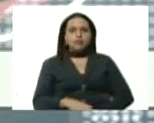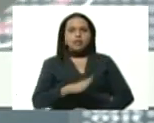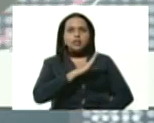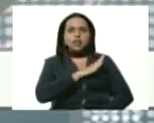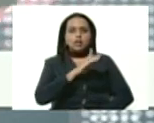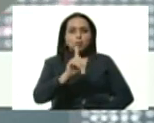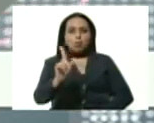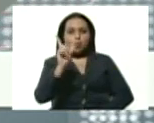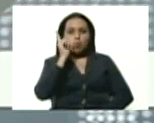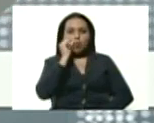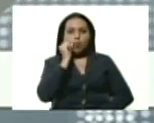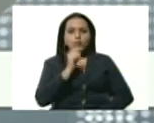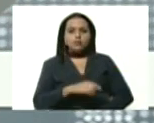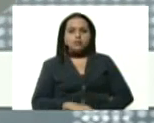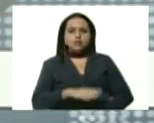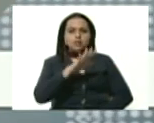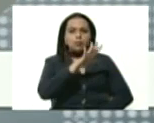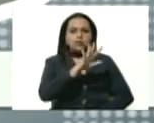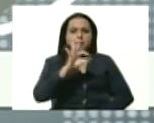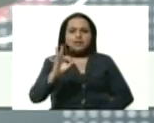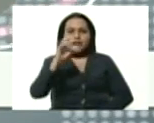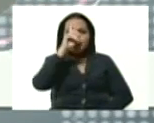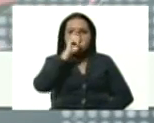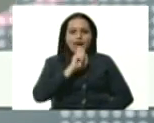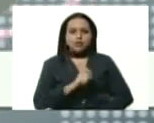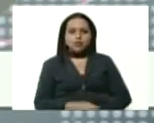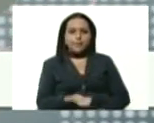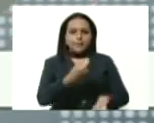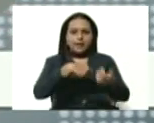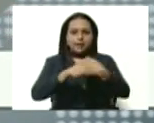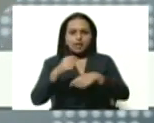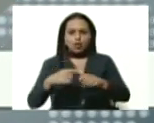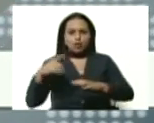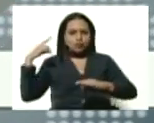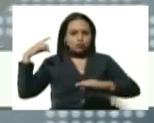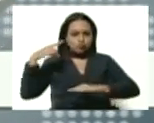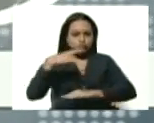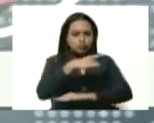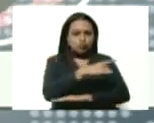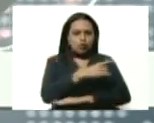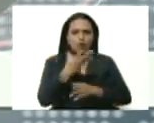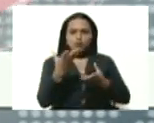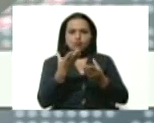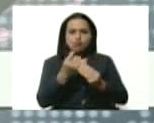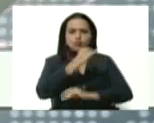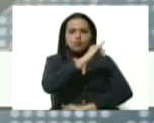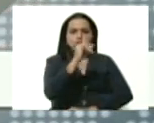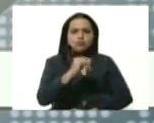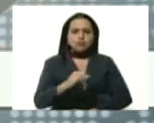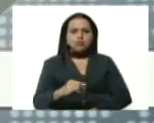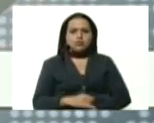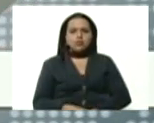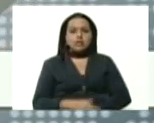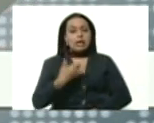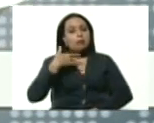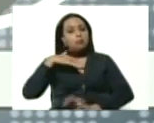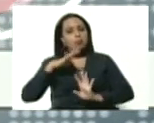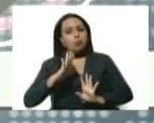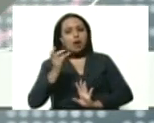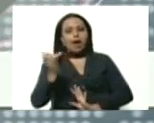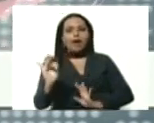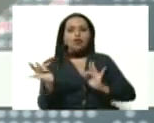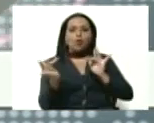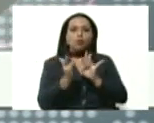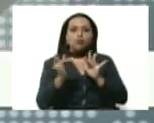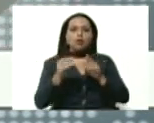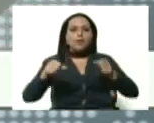hombre de 3 años de edad, comerciante que viaja de manera frecuente al Estado Zulia, y que probablemente haya estado en